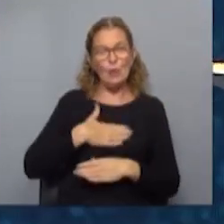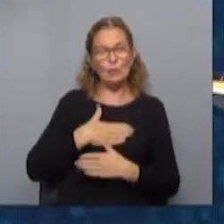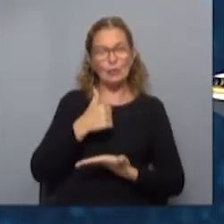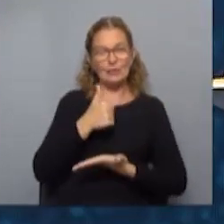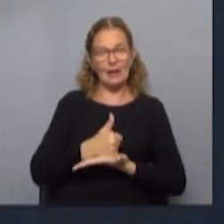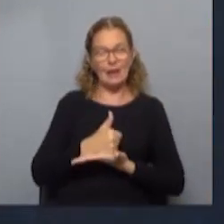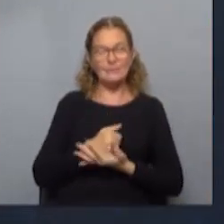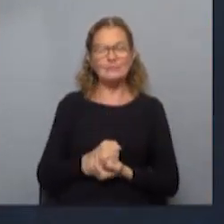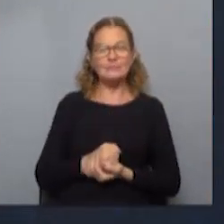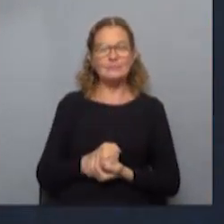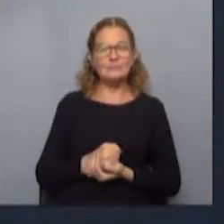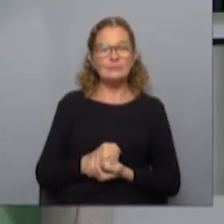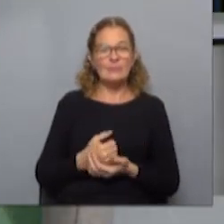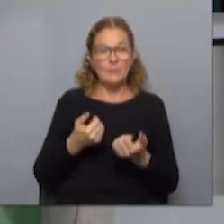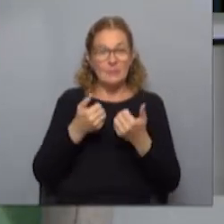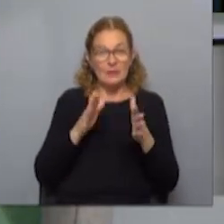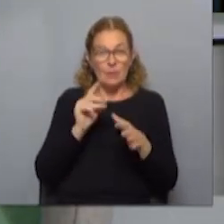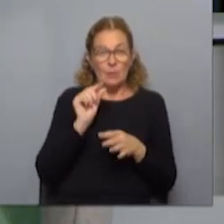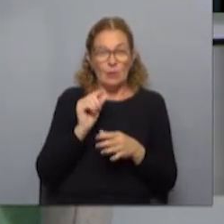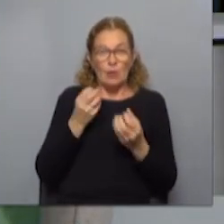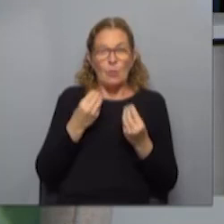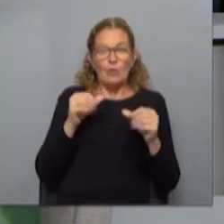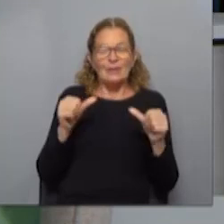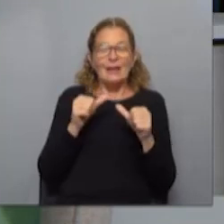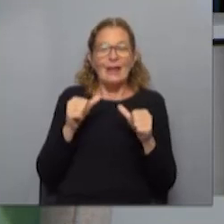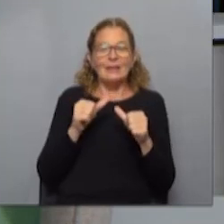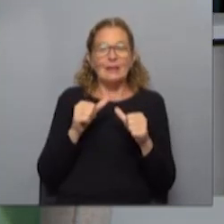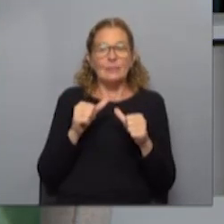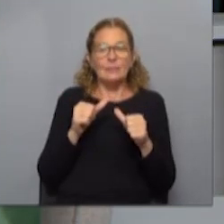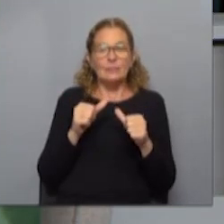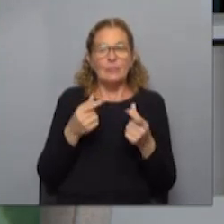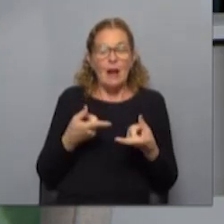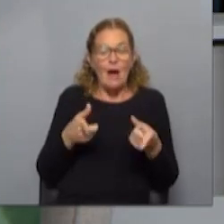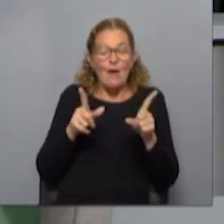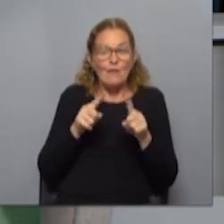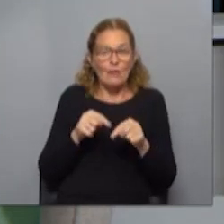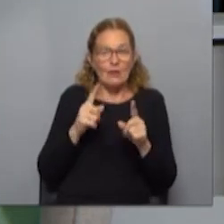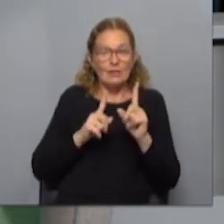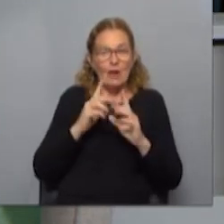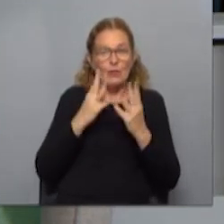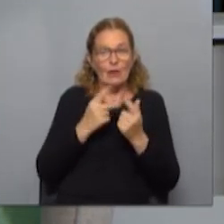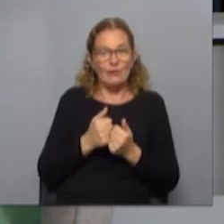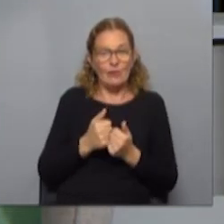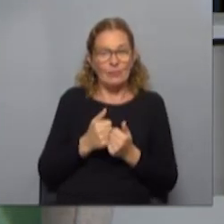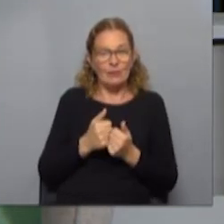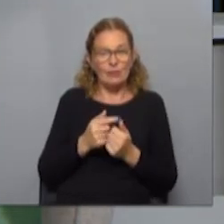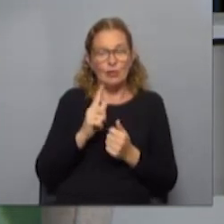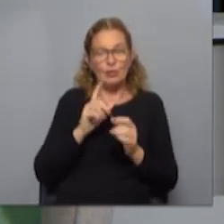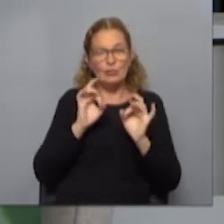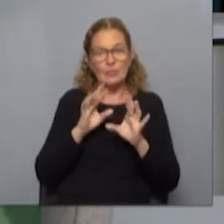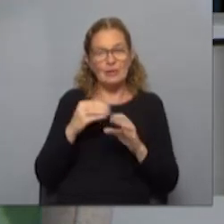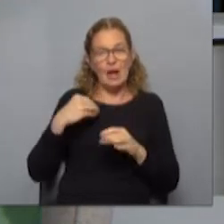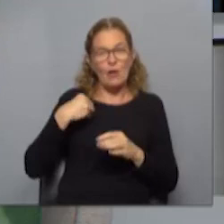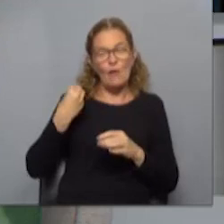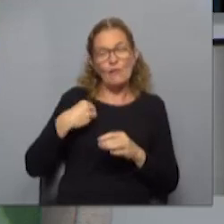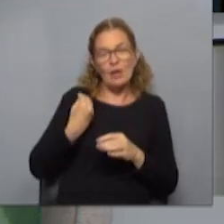Gracias por estar. Buenas noches, gracias. Para arrancar un poco, ¿cómo es que se hace para volver, ¿no? De alguna manera, para no solo recuperar la